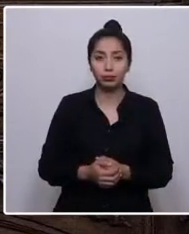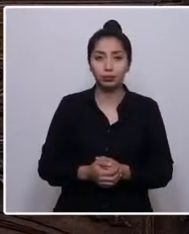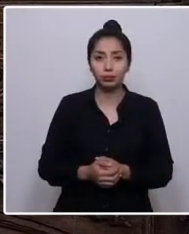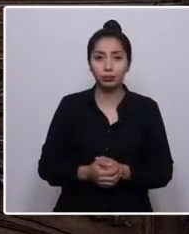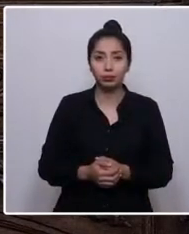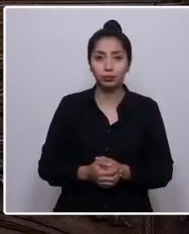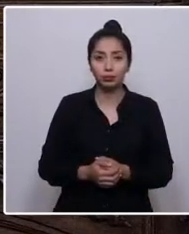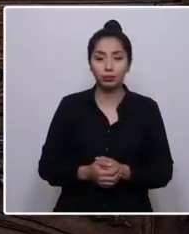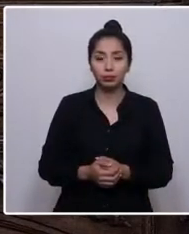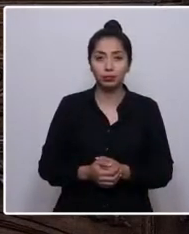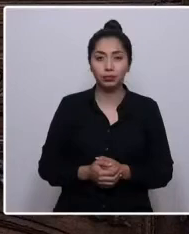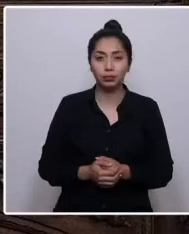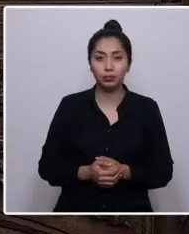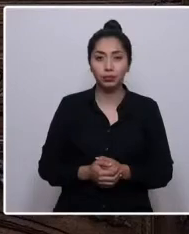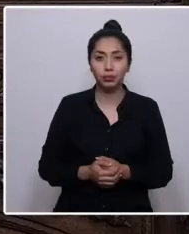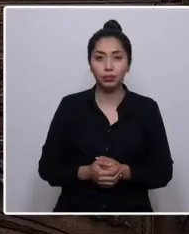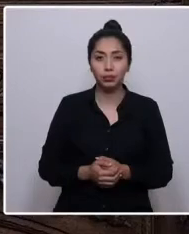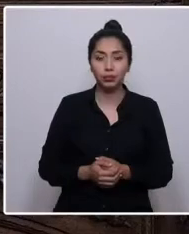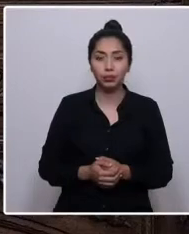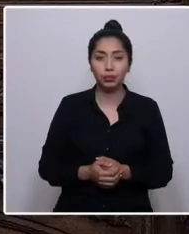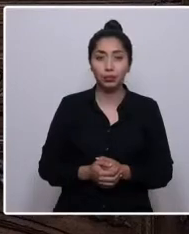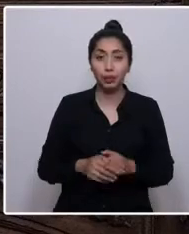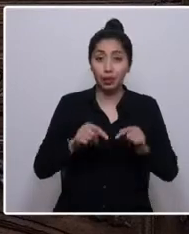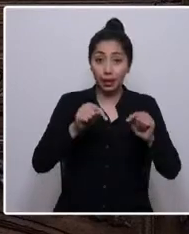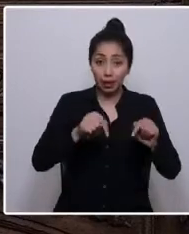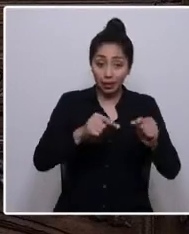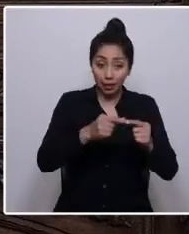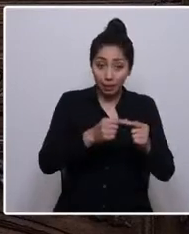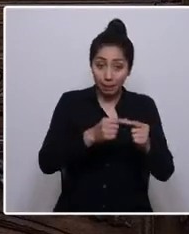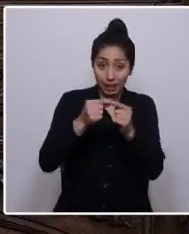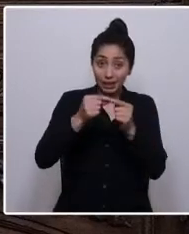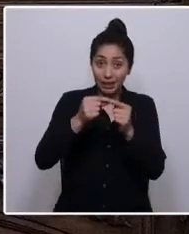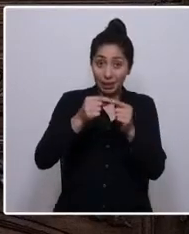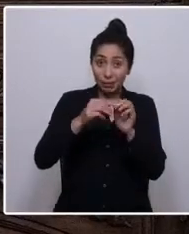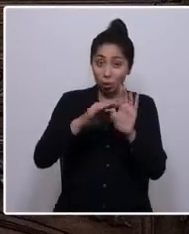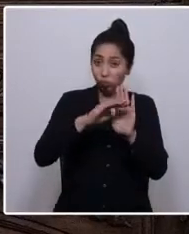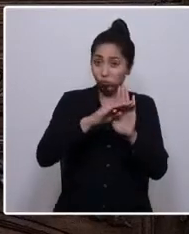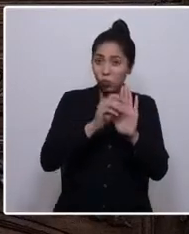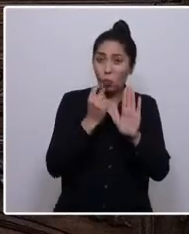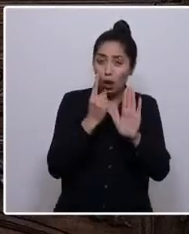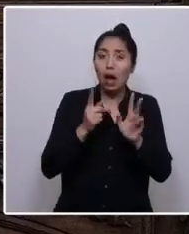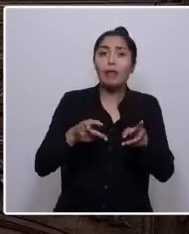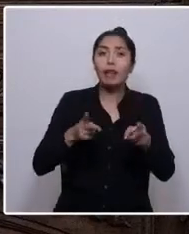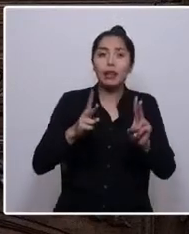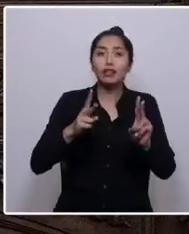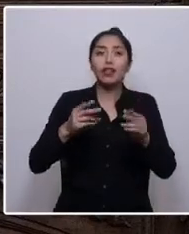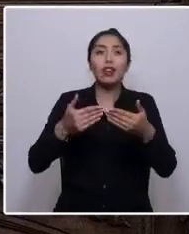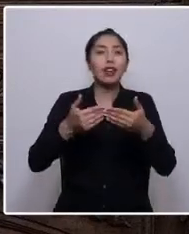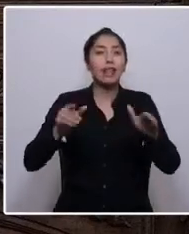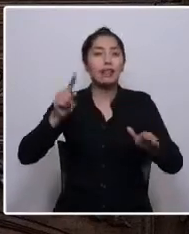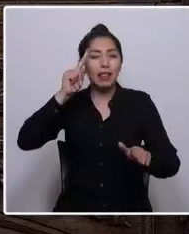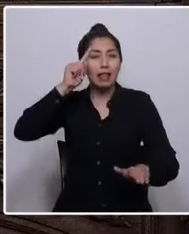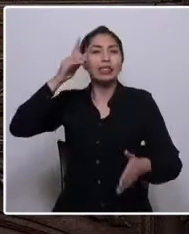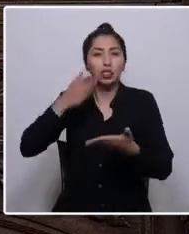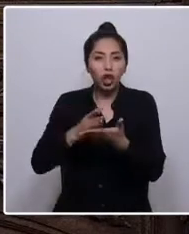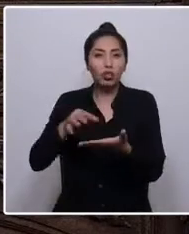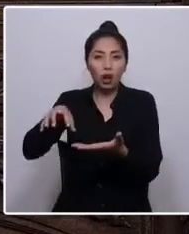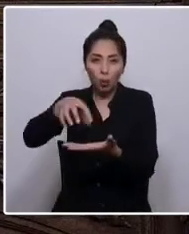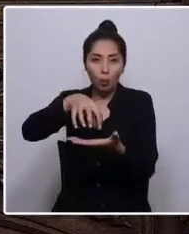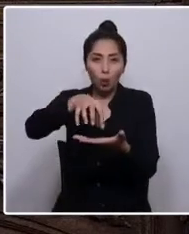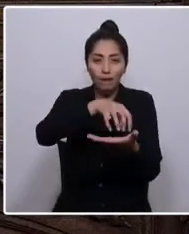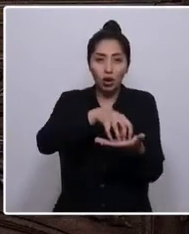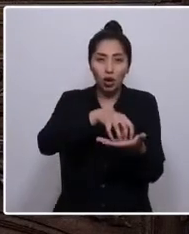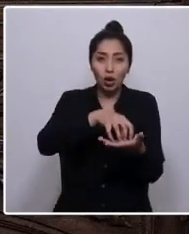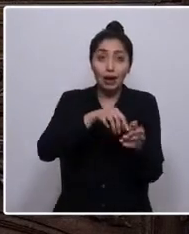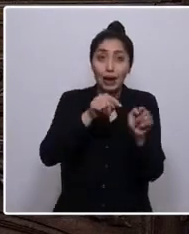Este principio, el derecho a la libre determinación de los pueblos, es